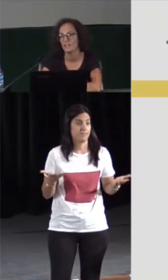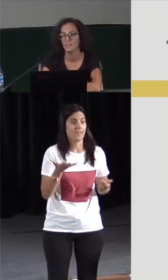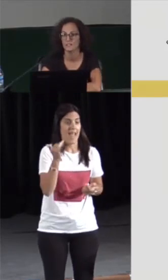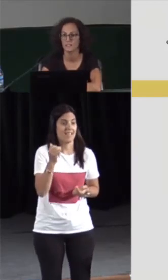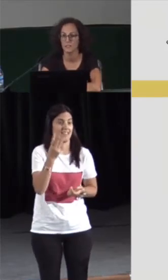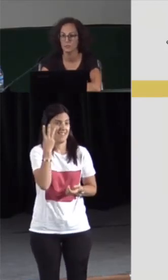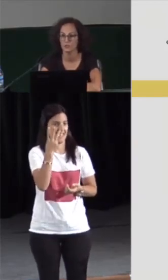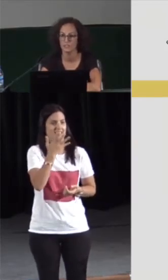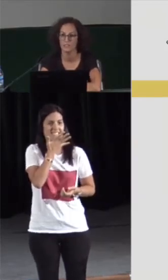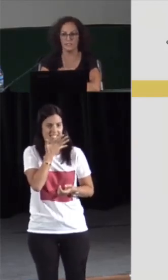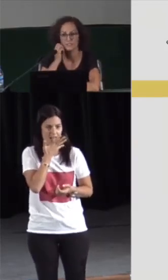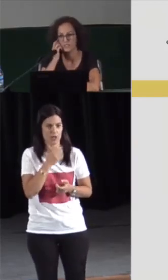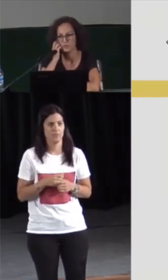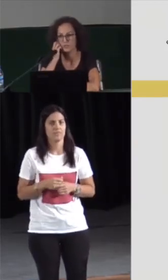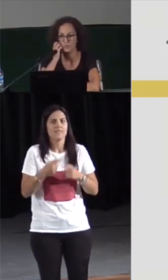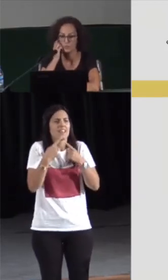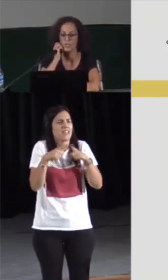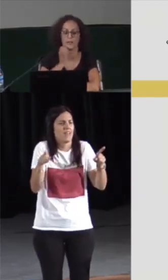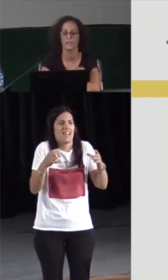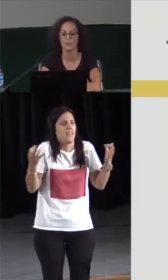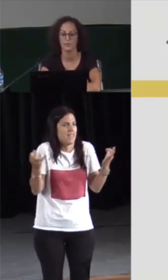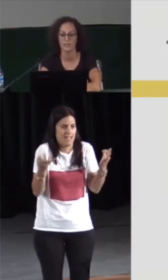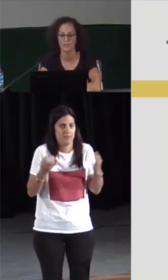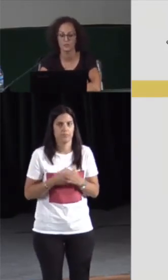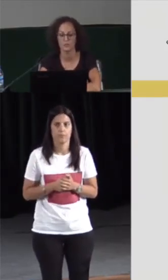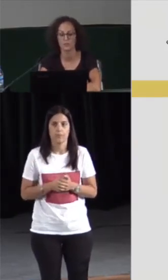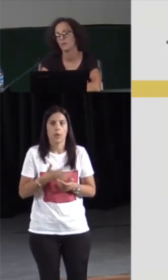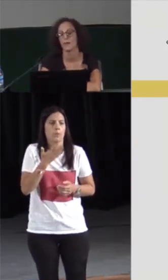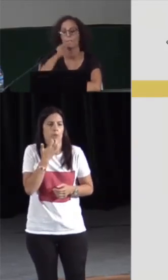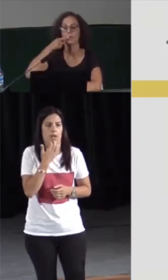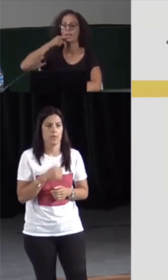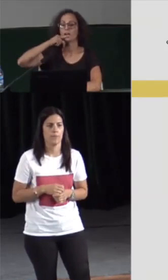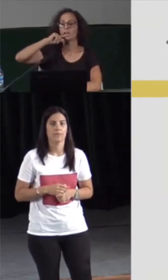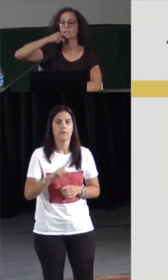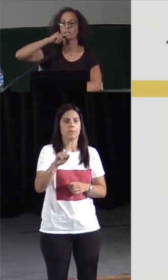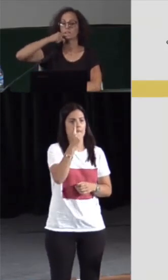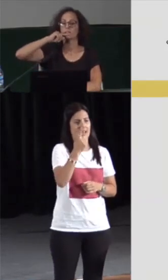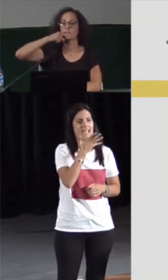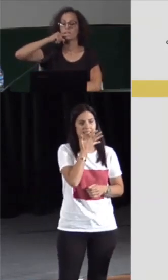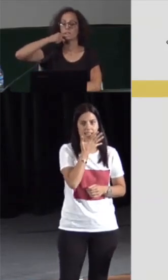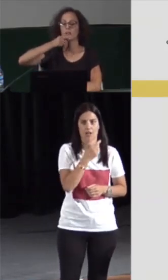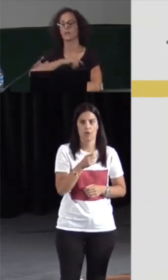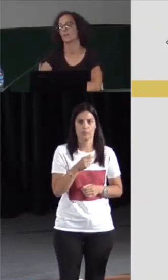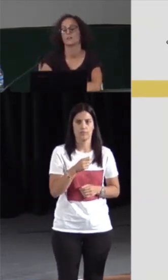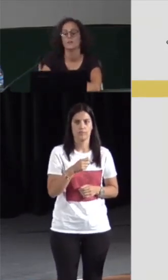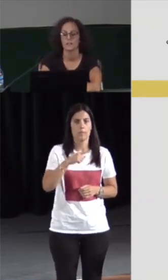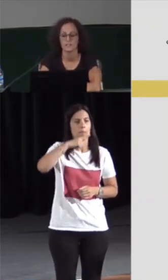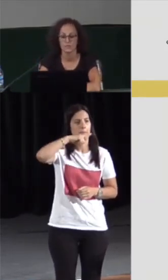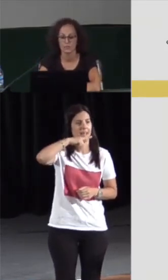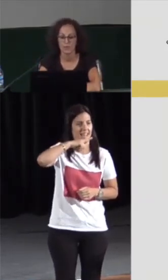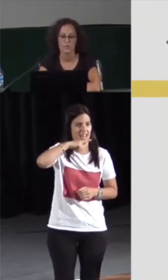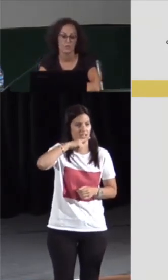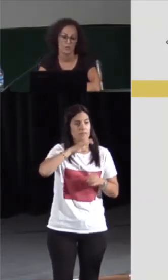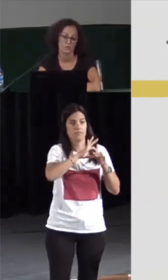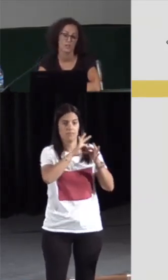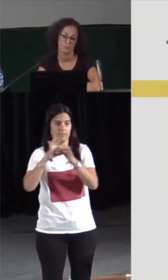Aquí tres ejemplos de signos de la fruta. En el primer caso, pera, es